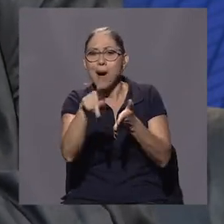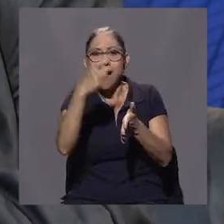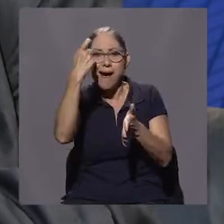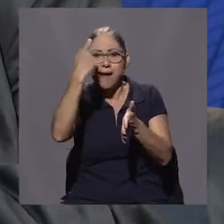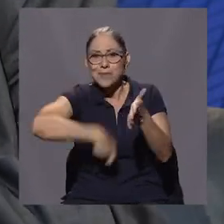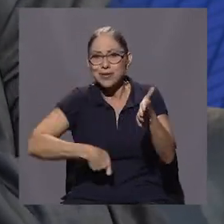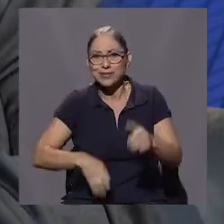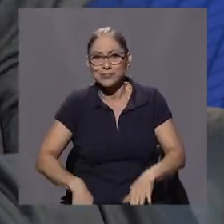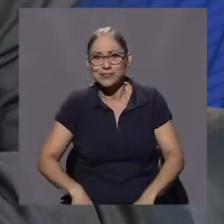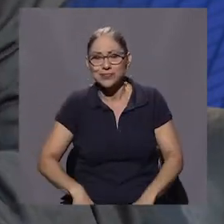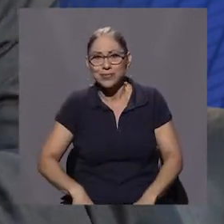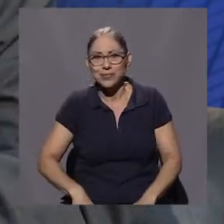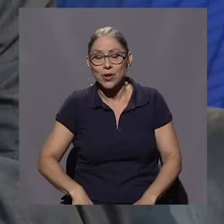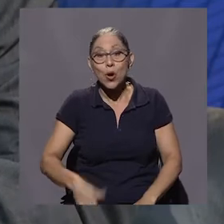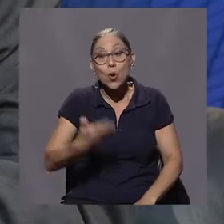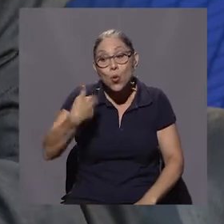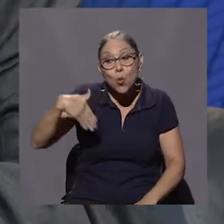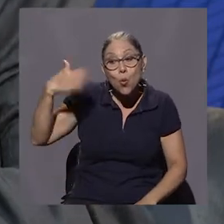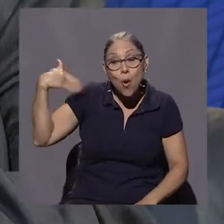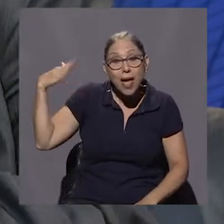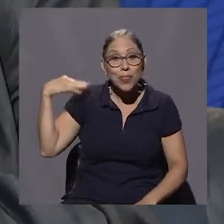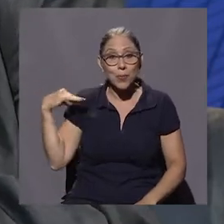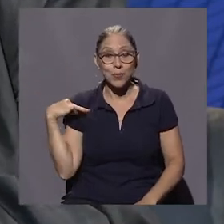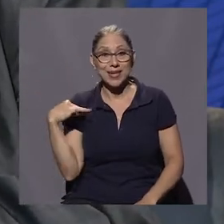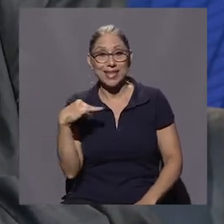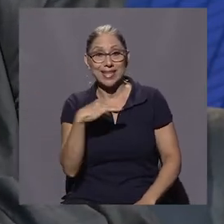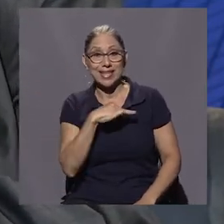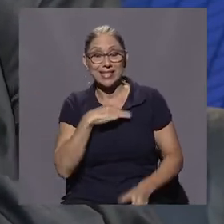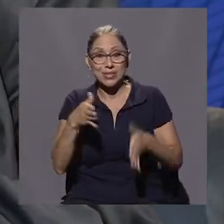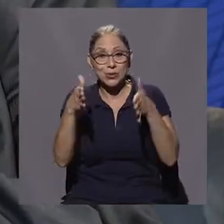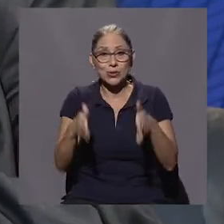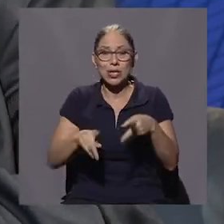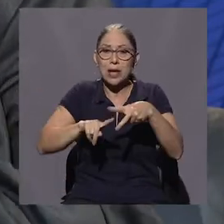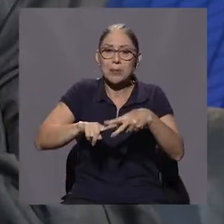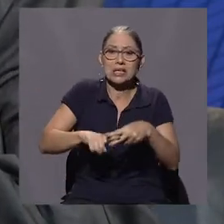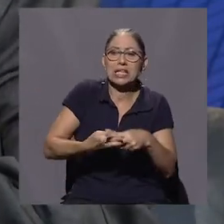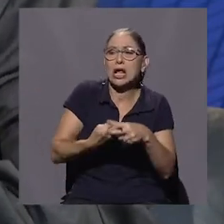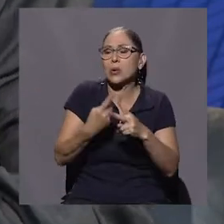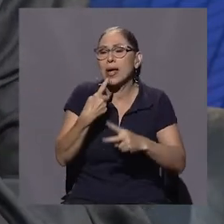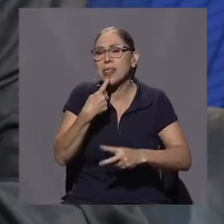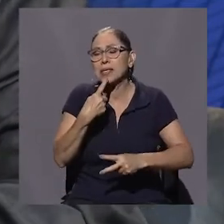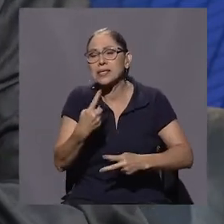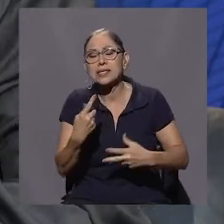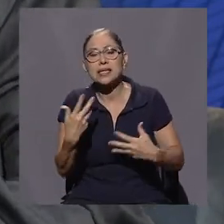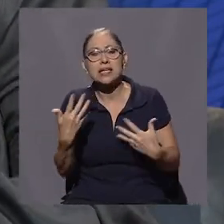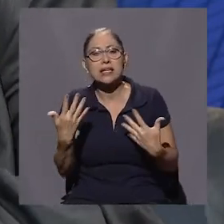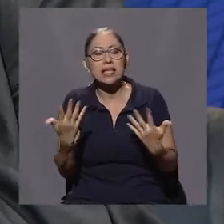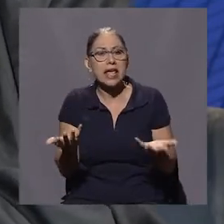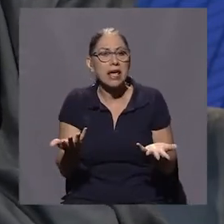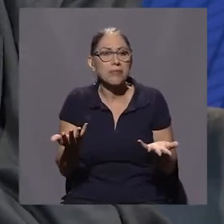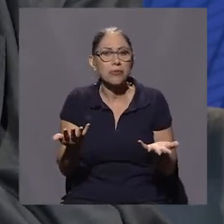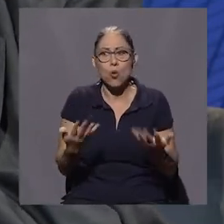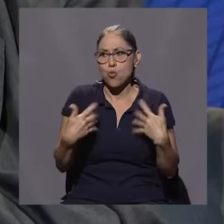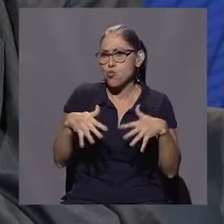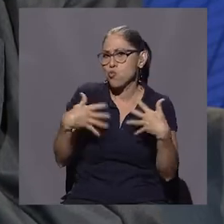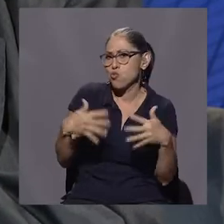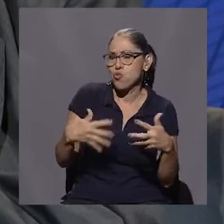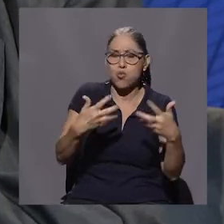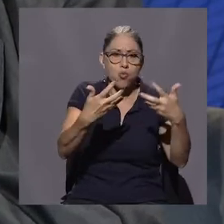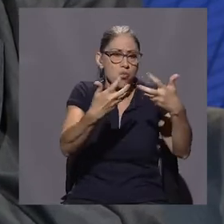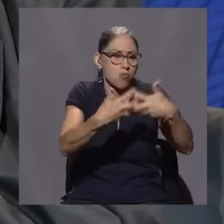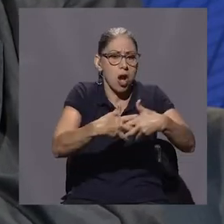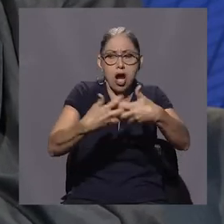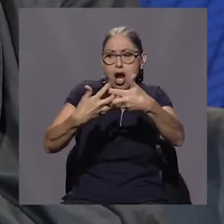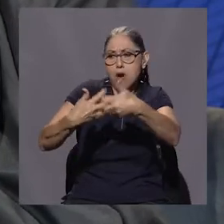ministerios, ministros que empezaron a decir que había grandes evasores